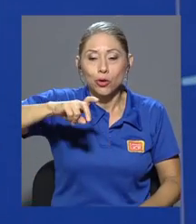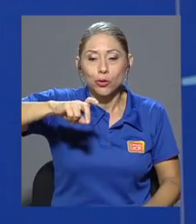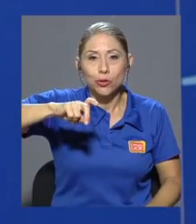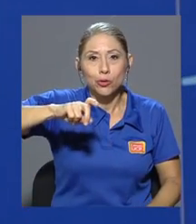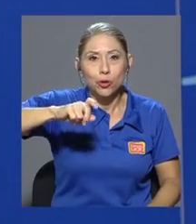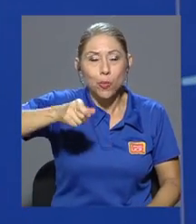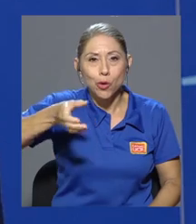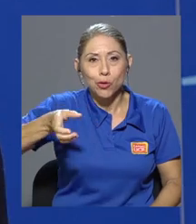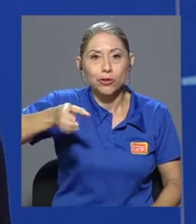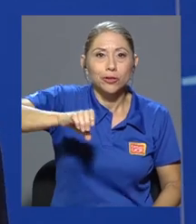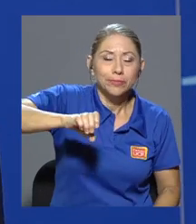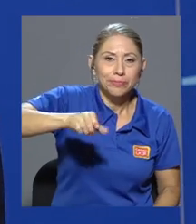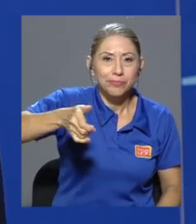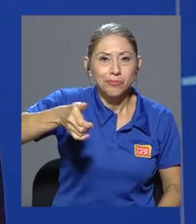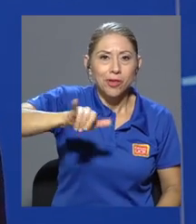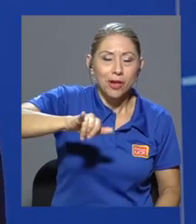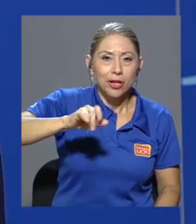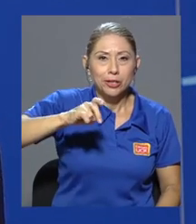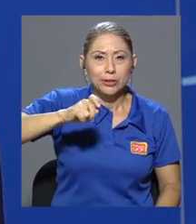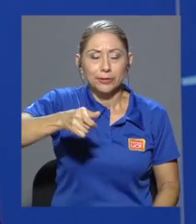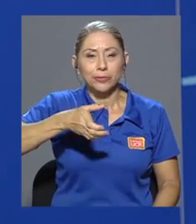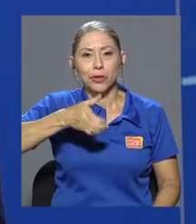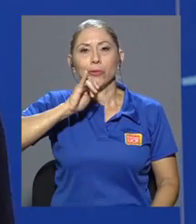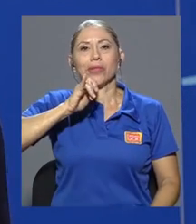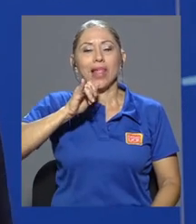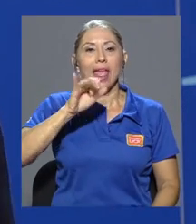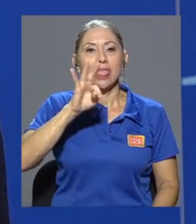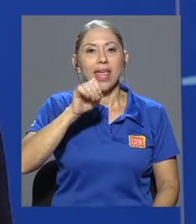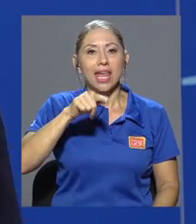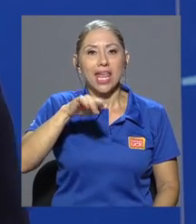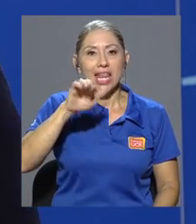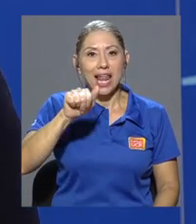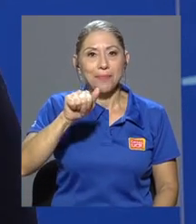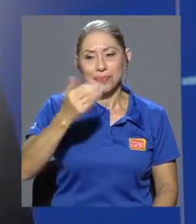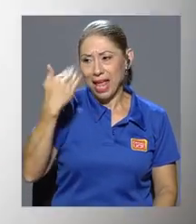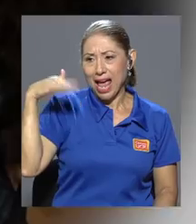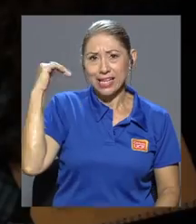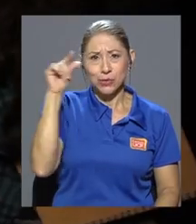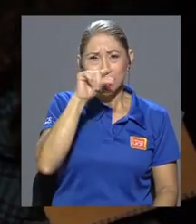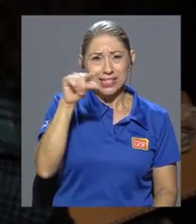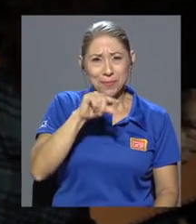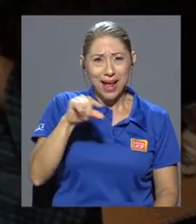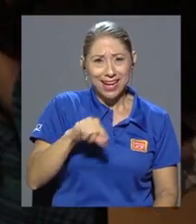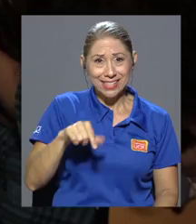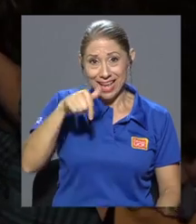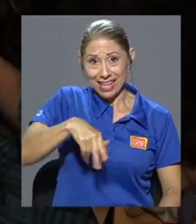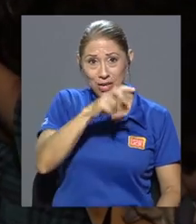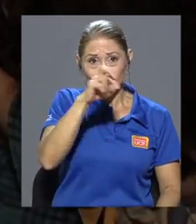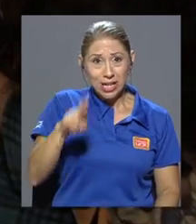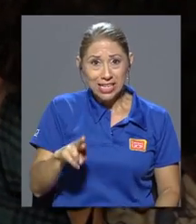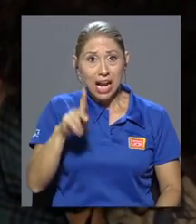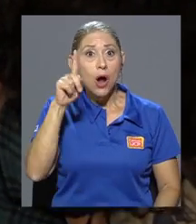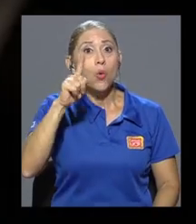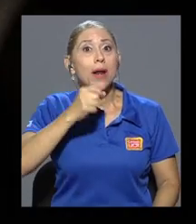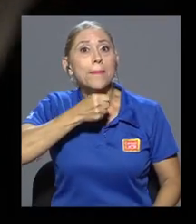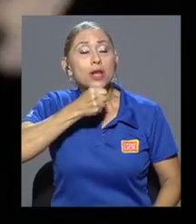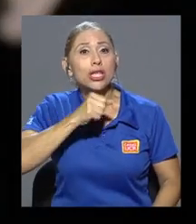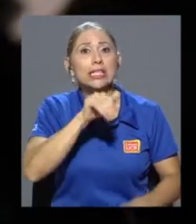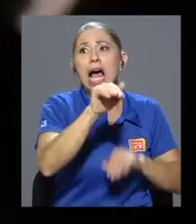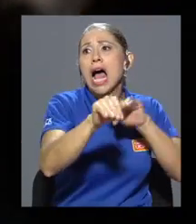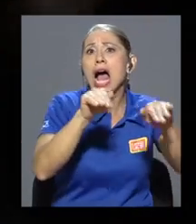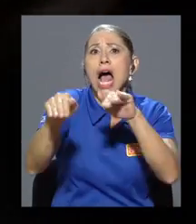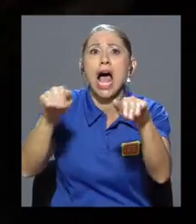¿Cuáles serían, por ejemplo, las consecuencias? Bueno, hubo una comunicadora hace unas semanas en nuestro país que llamó, hizo un llamado a que todos nos